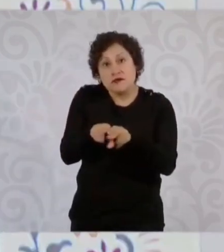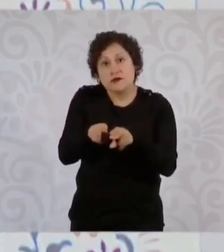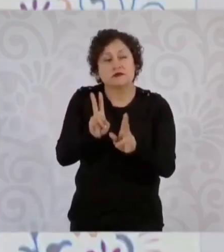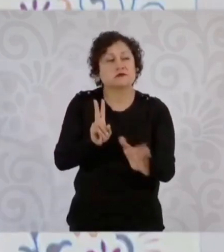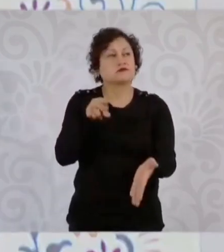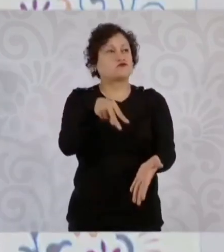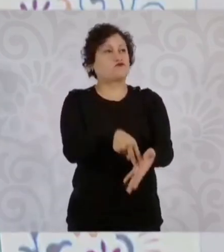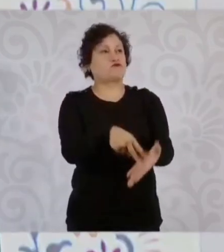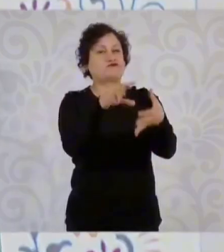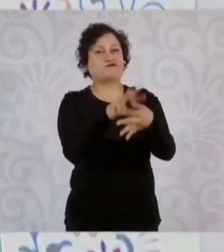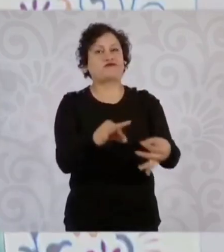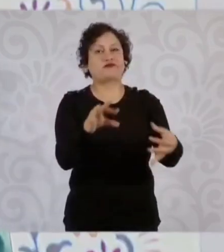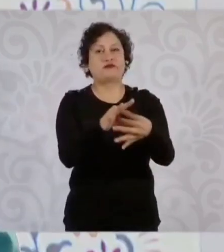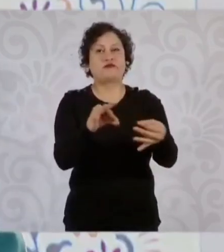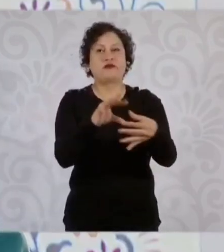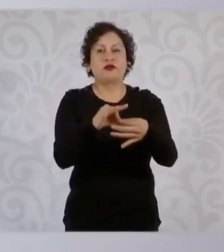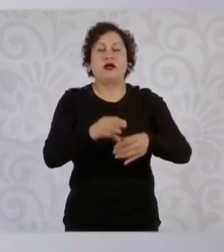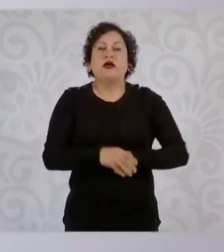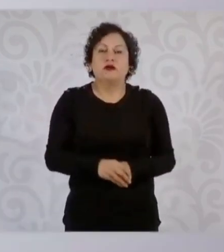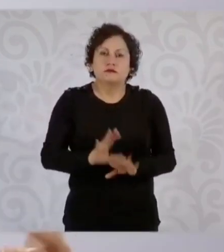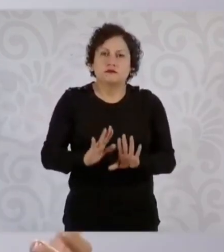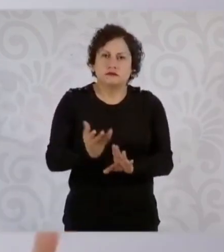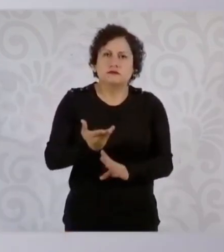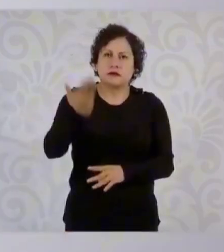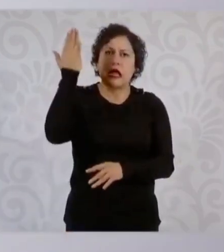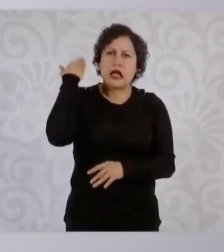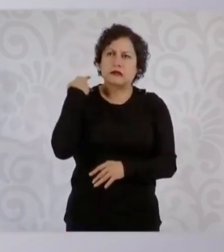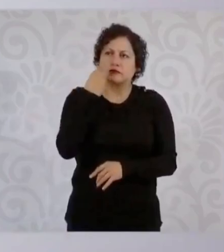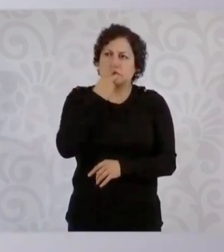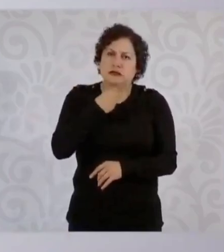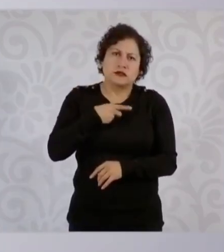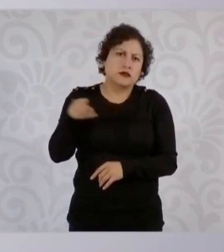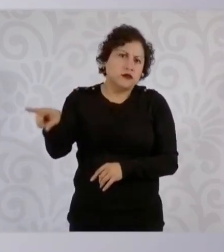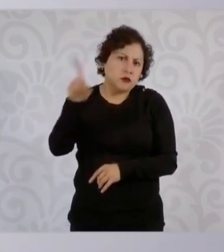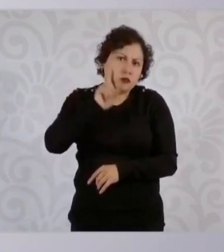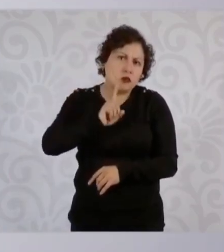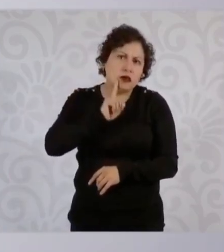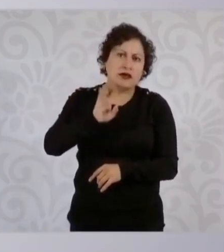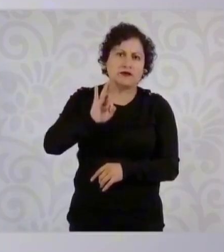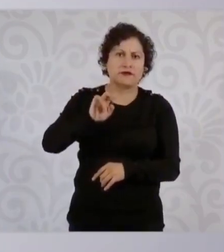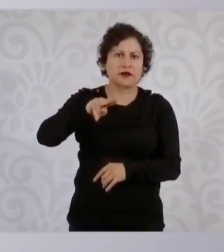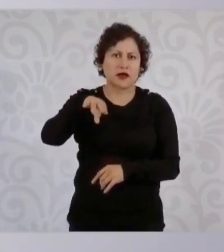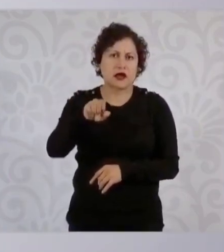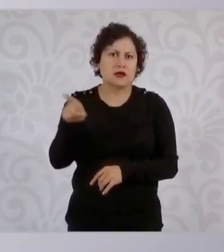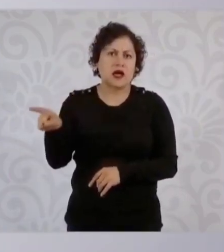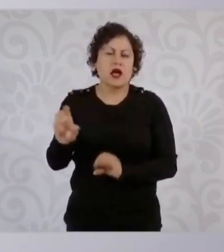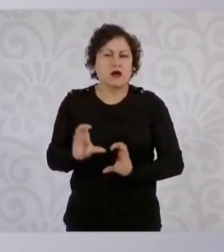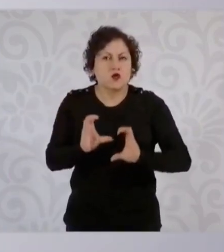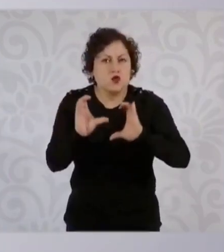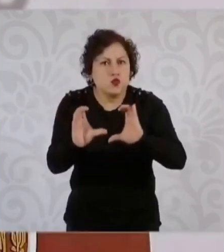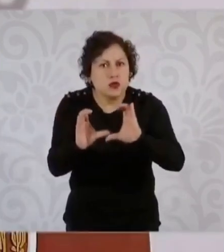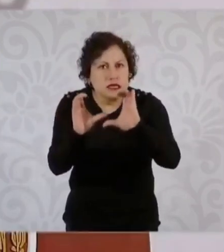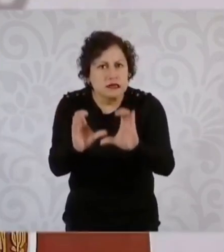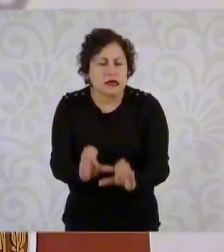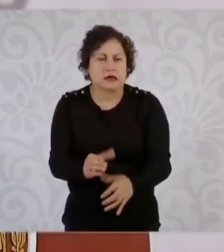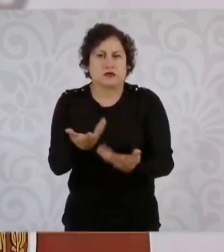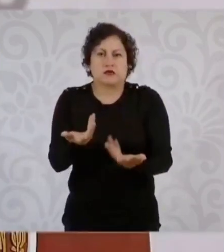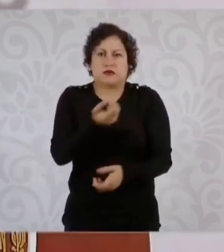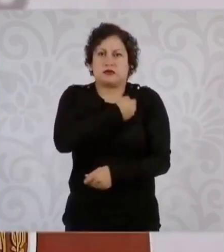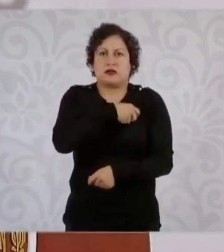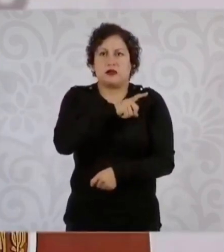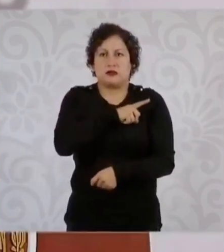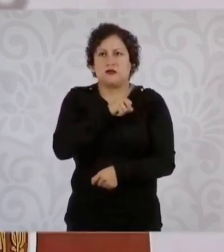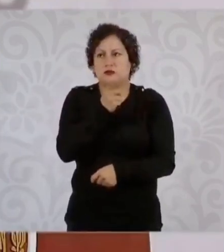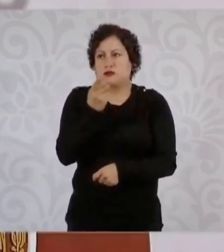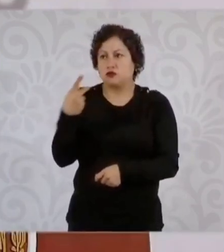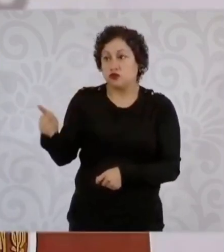me lo informaron en su momento y yo, pues obviamente a los familiares les dije que si no era necesario que fuera, pues